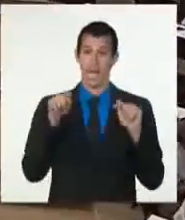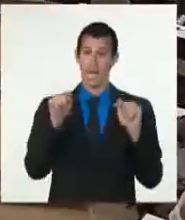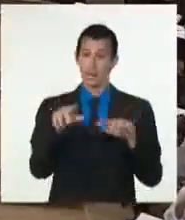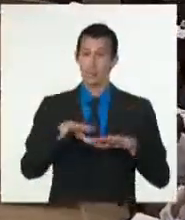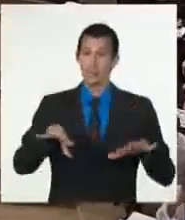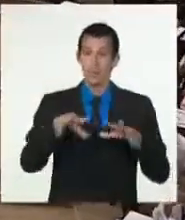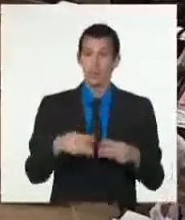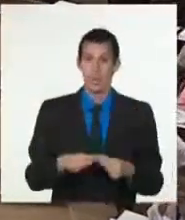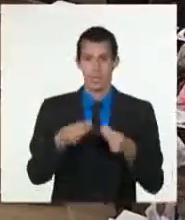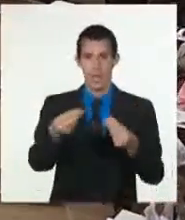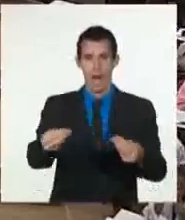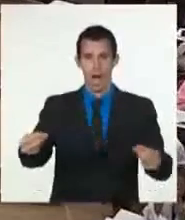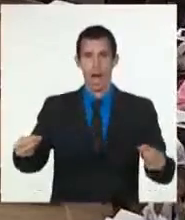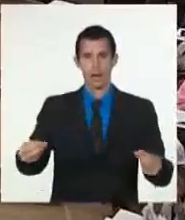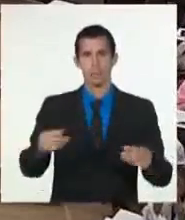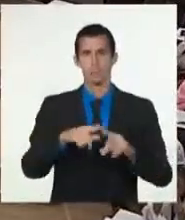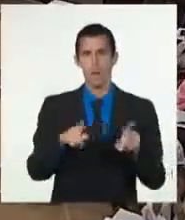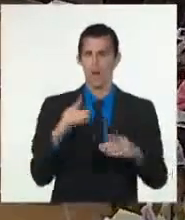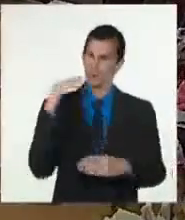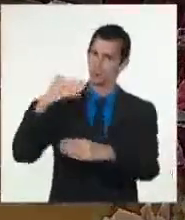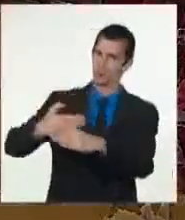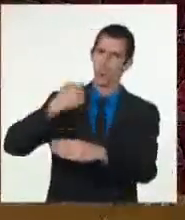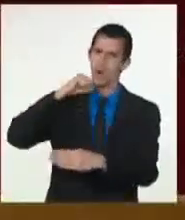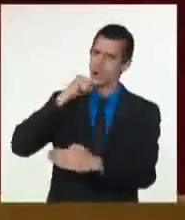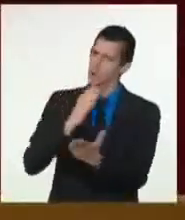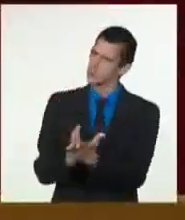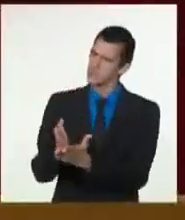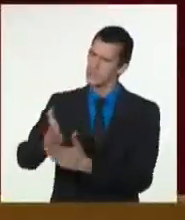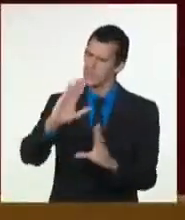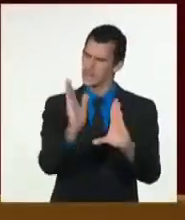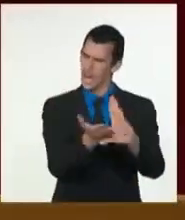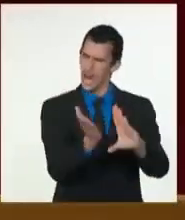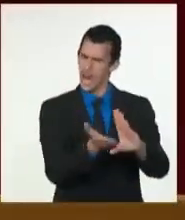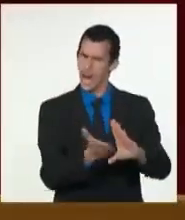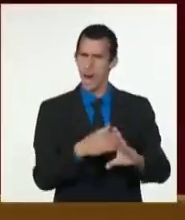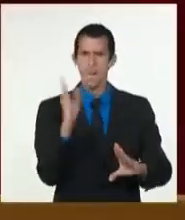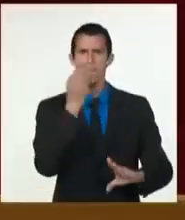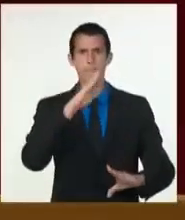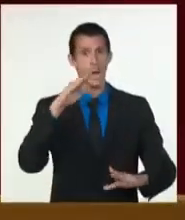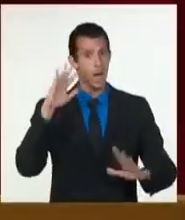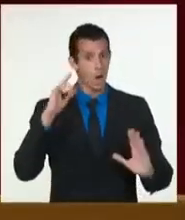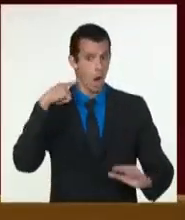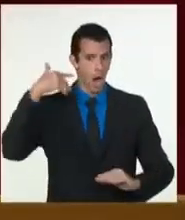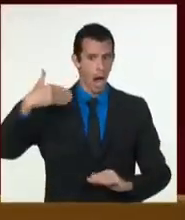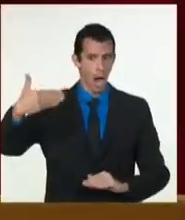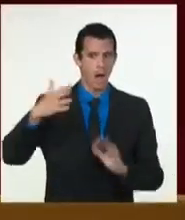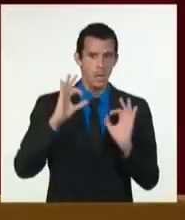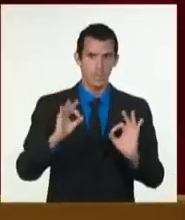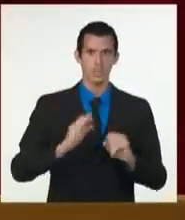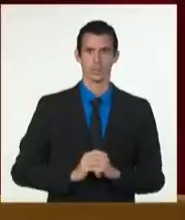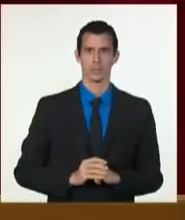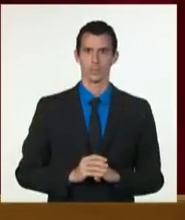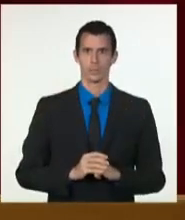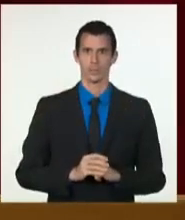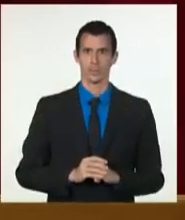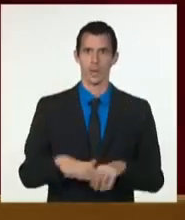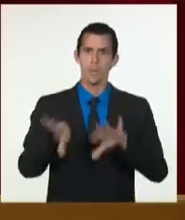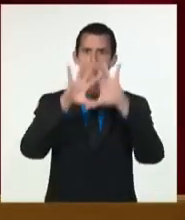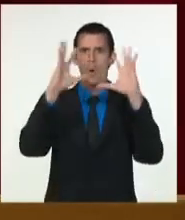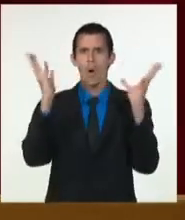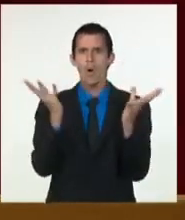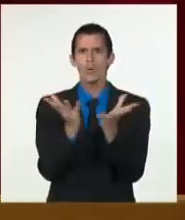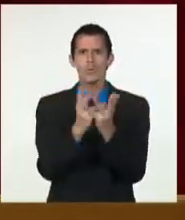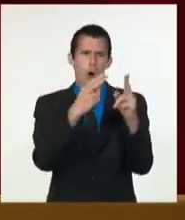reforzado y la inclusión del país en una lista infame que busca boicotear cualquier posibilidad de